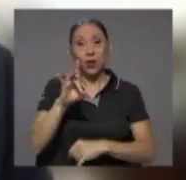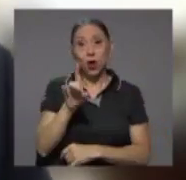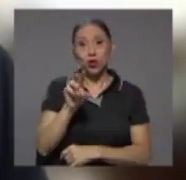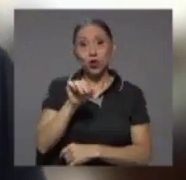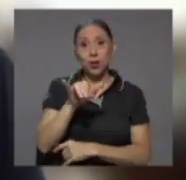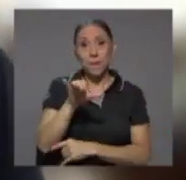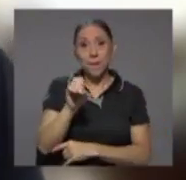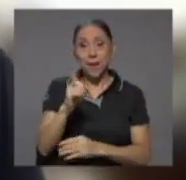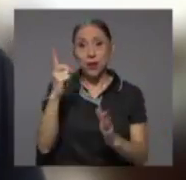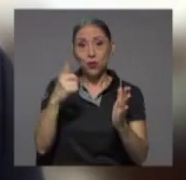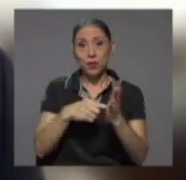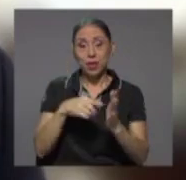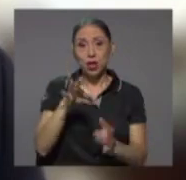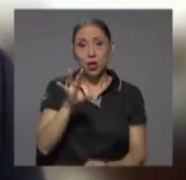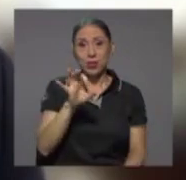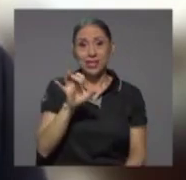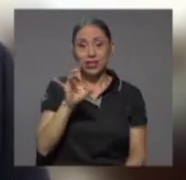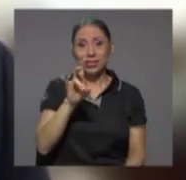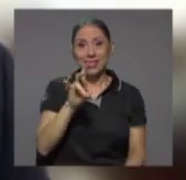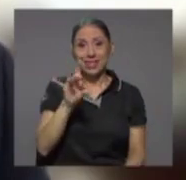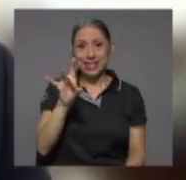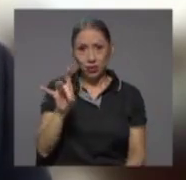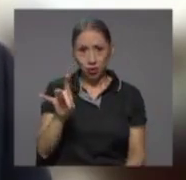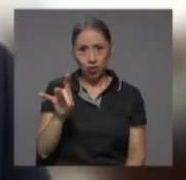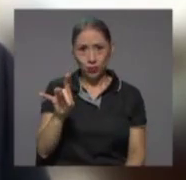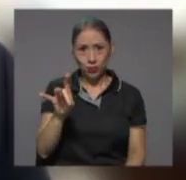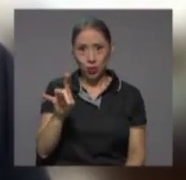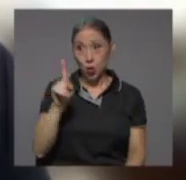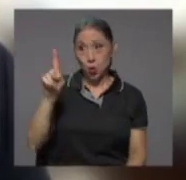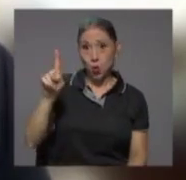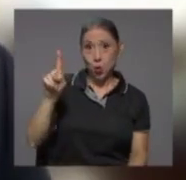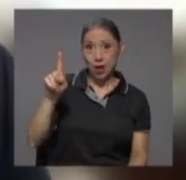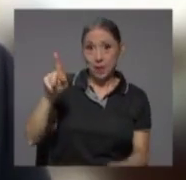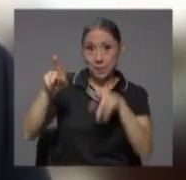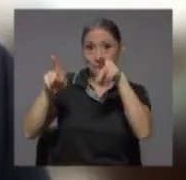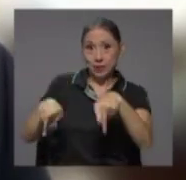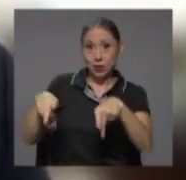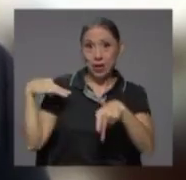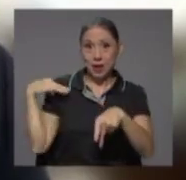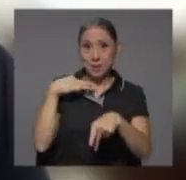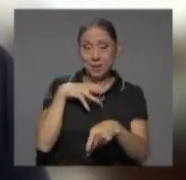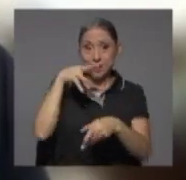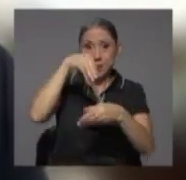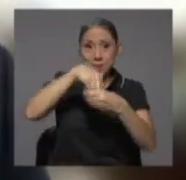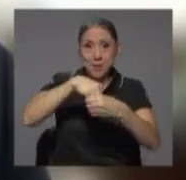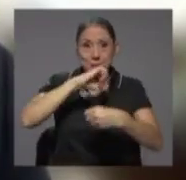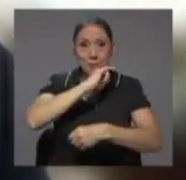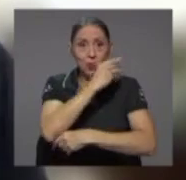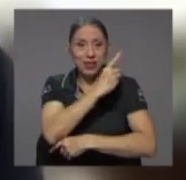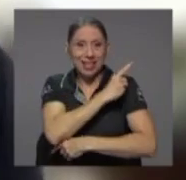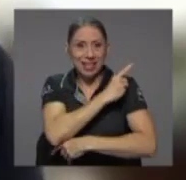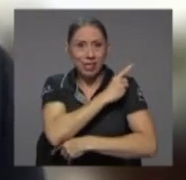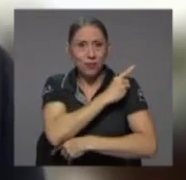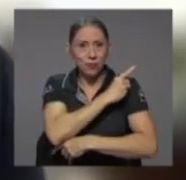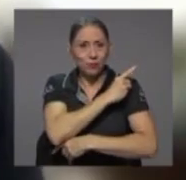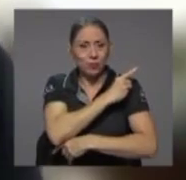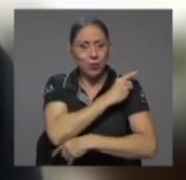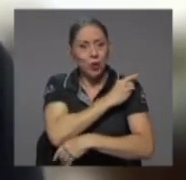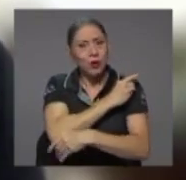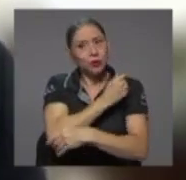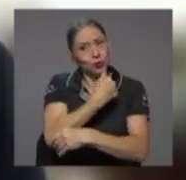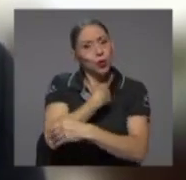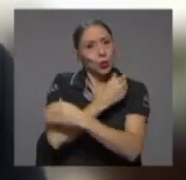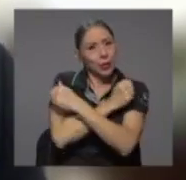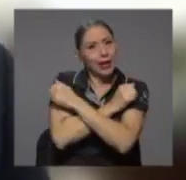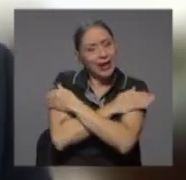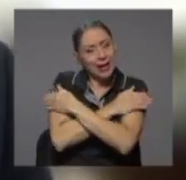de 1978, un miembro de la Junta Erectiva que era muy querido por mí,